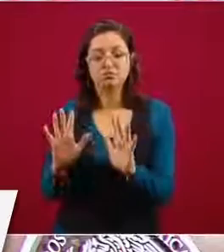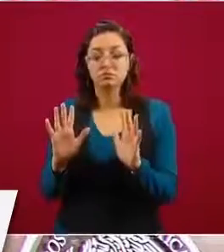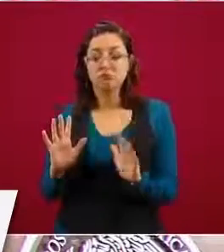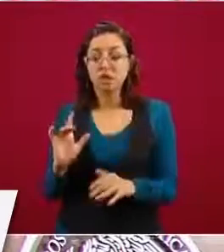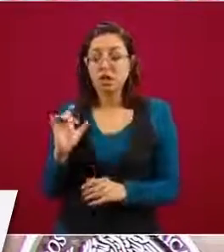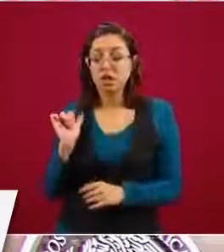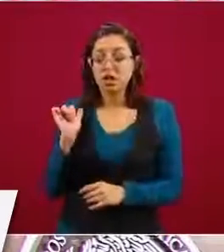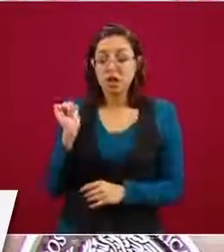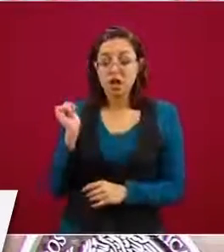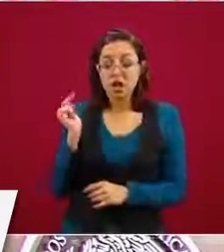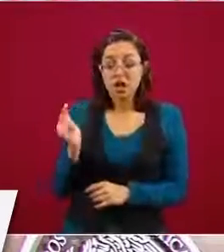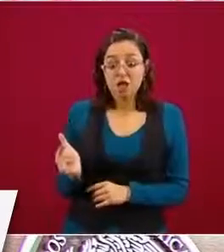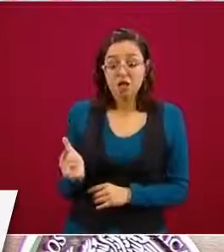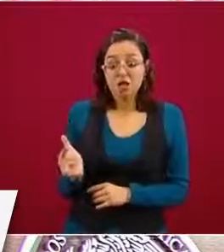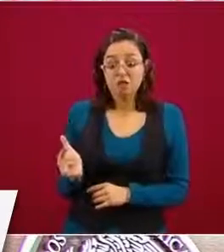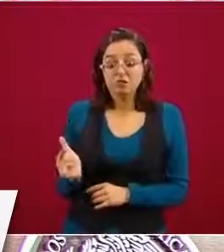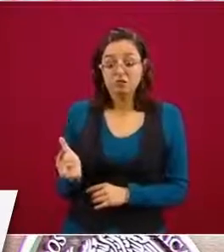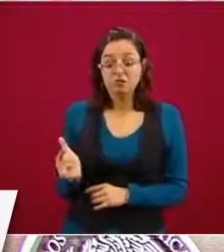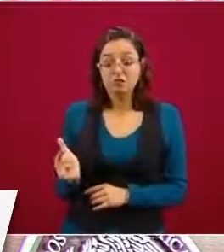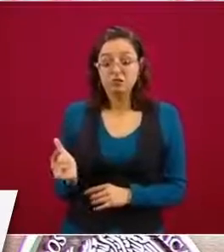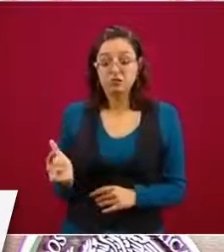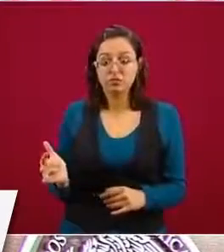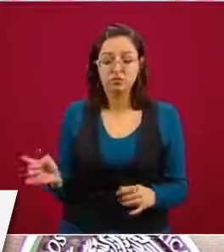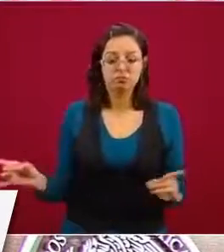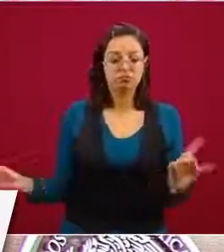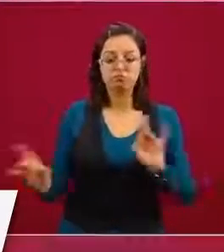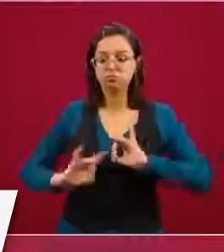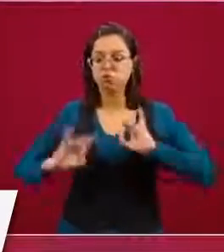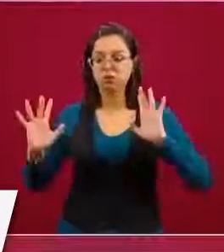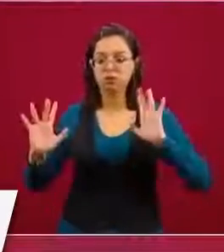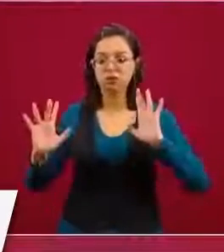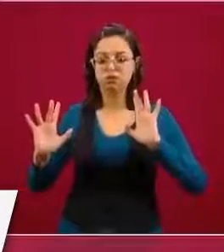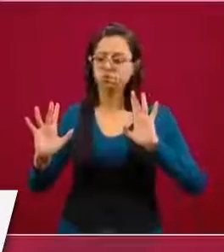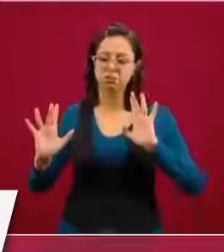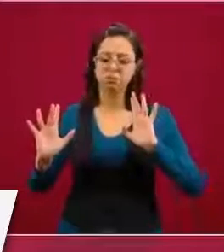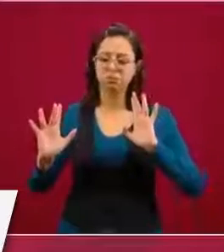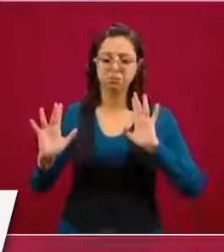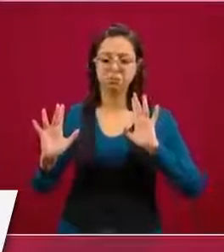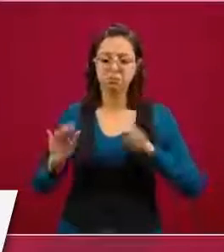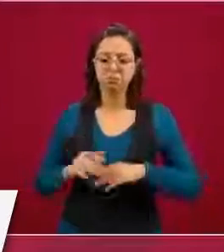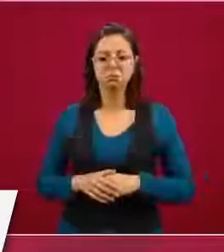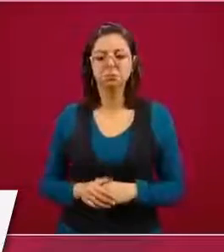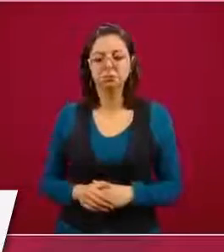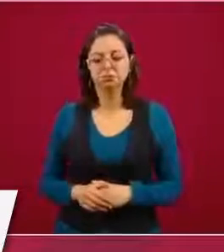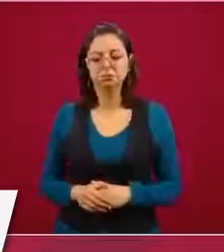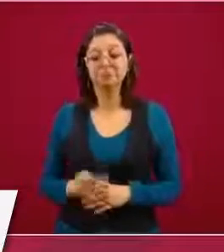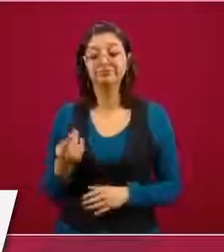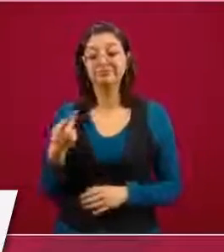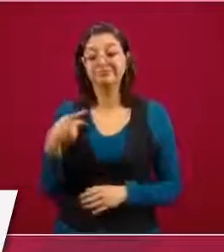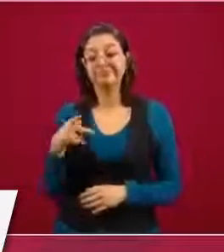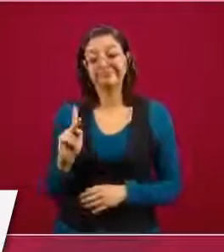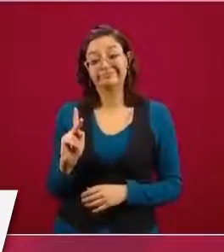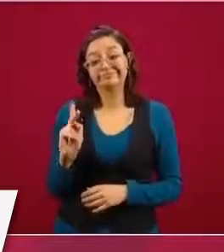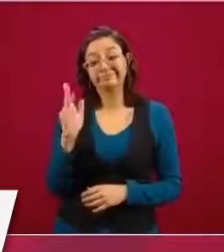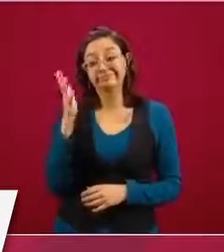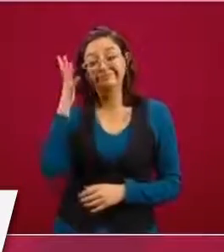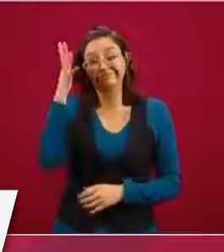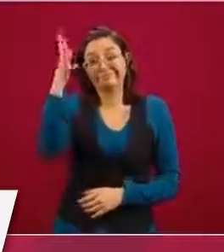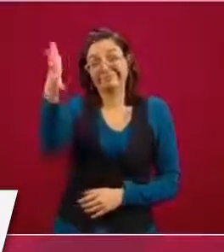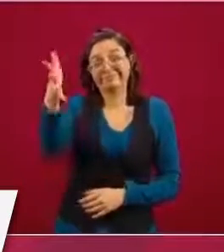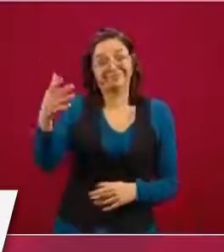nada extraordinario, pero no sabemos, sea,